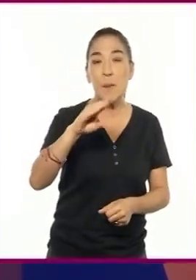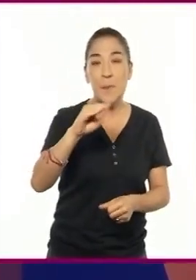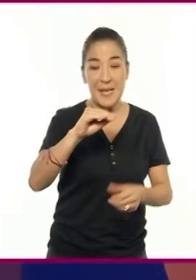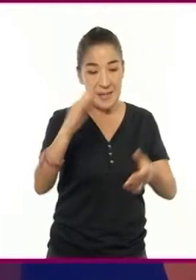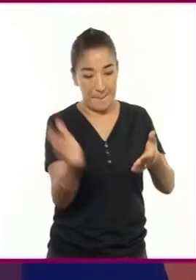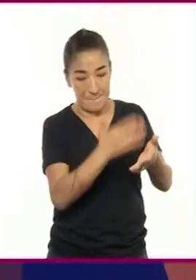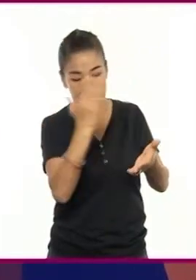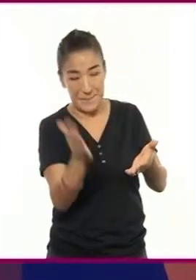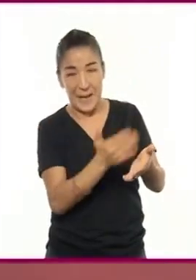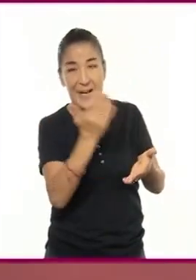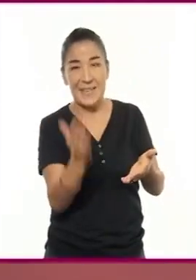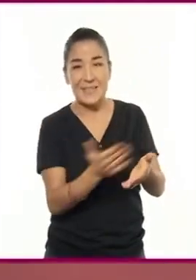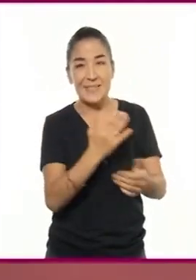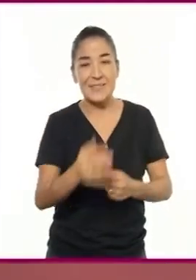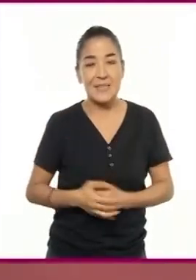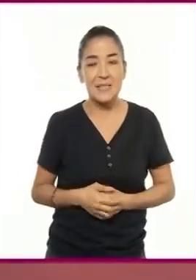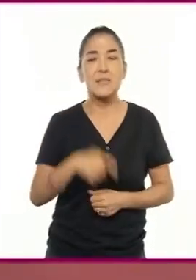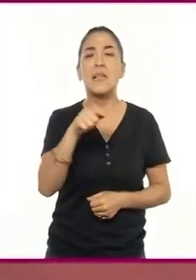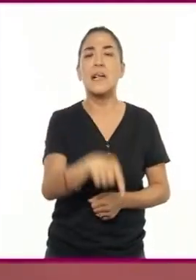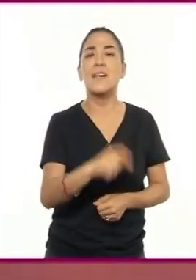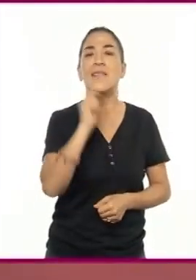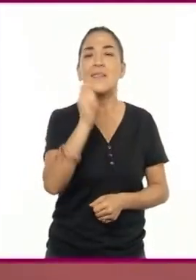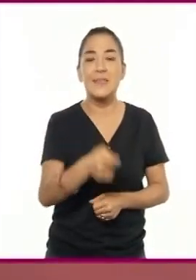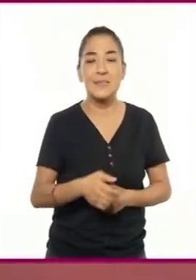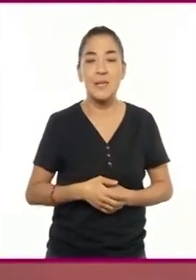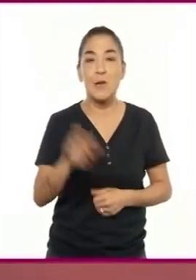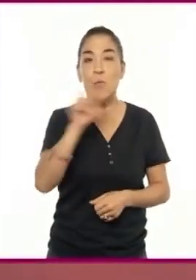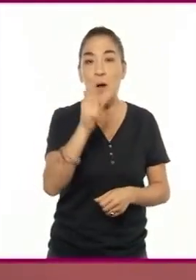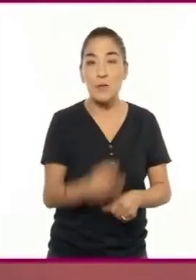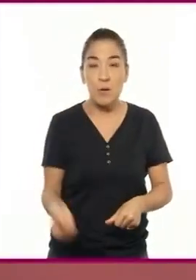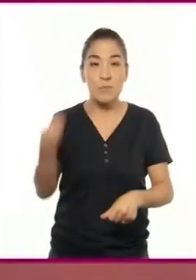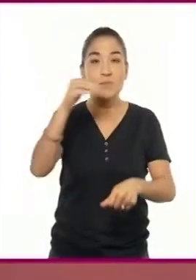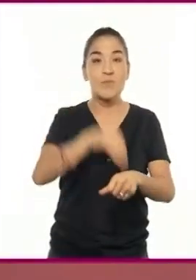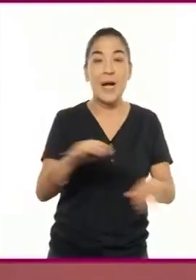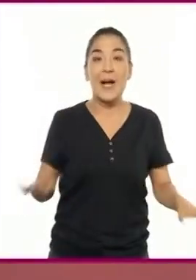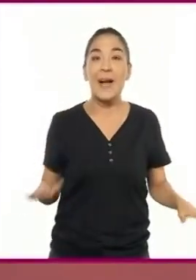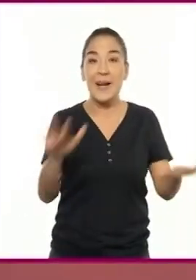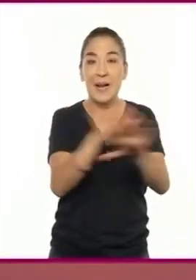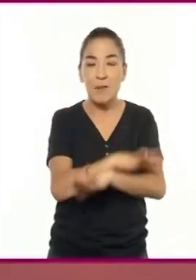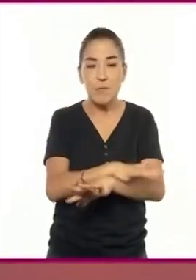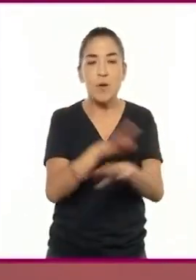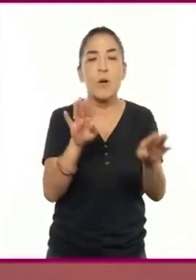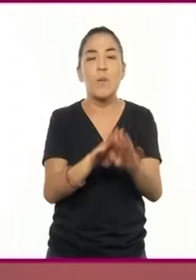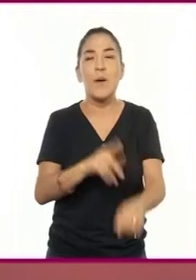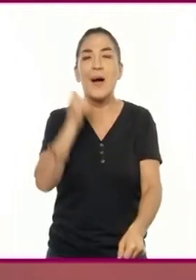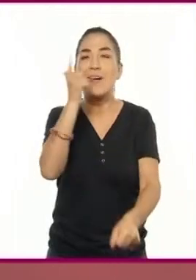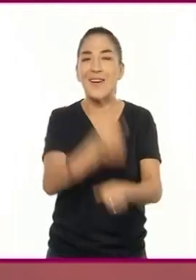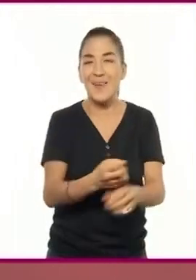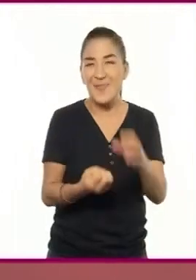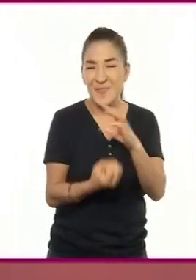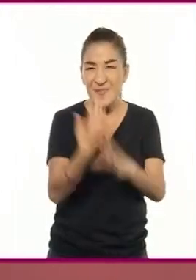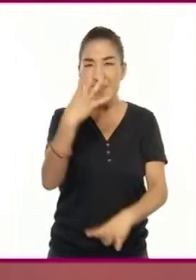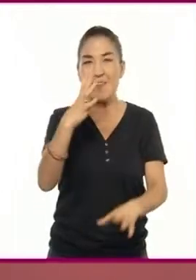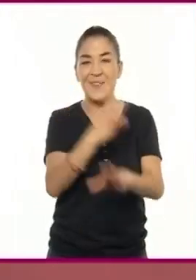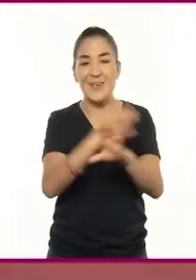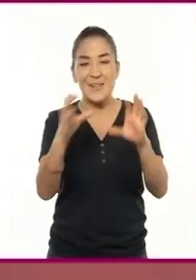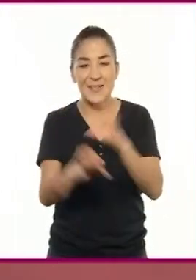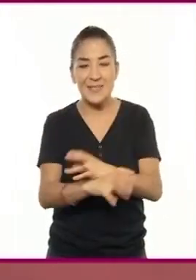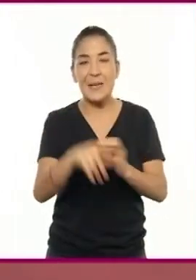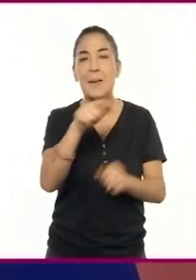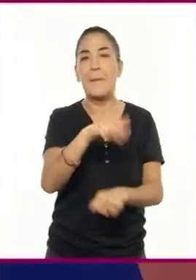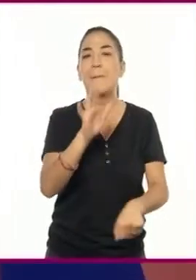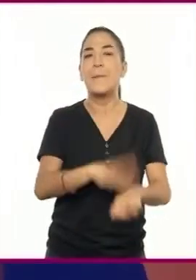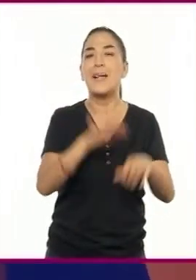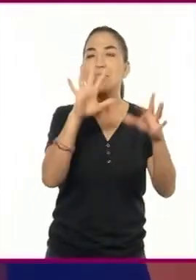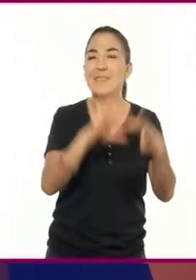páginas. Esto nos dice que cuando se adapta algo, se descubren nuevas cosas, cosas más